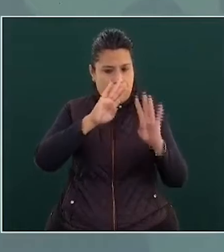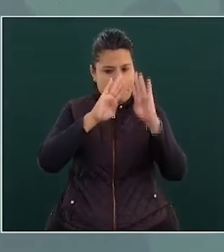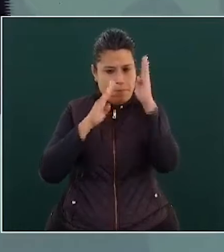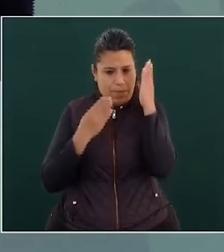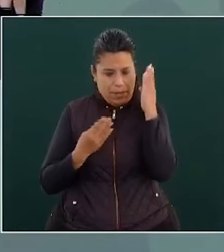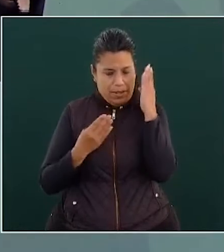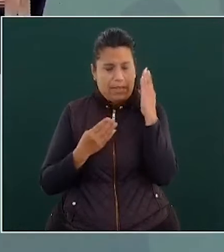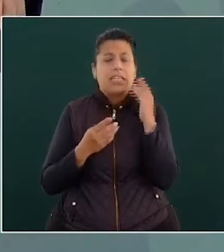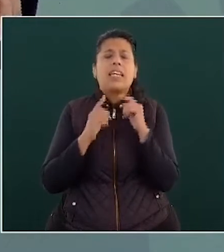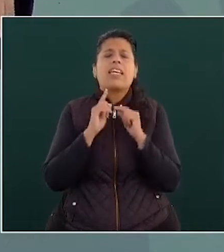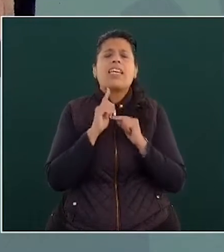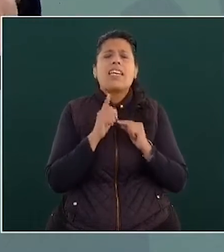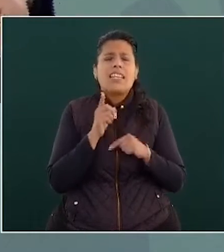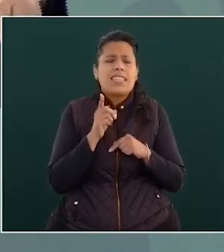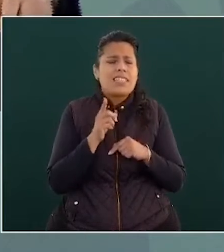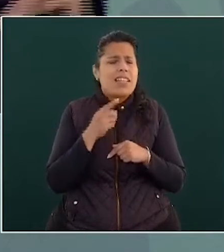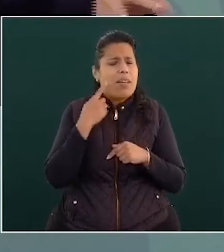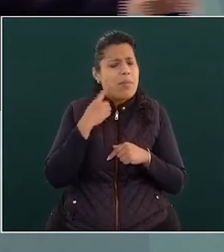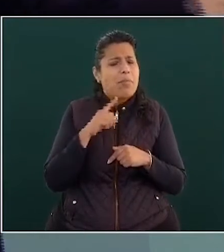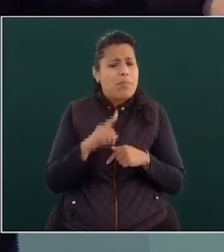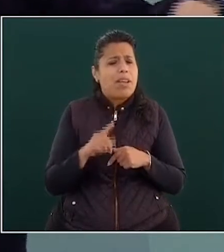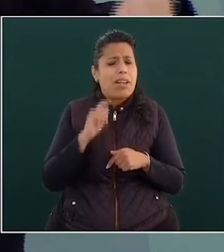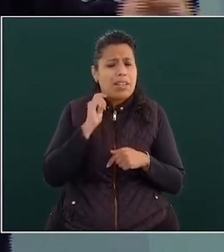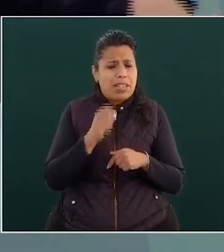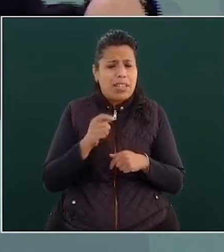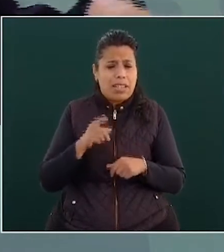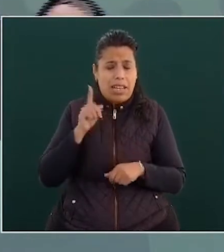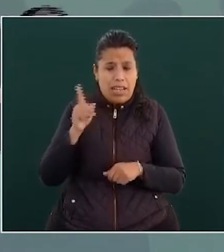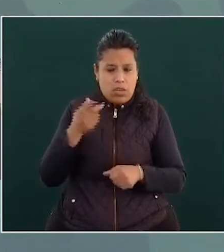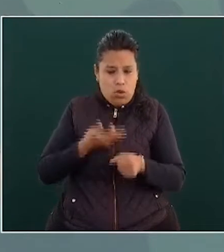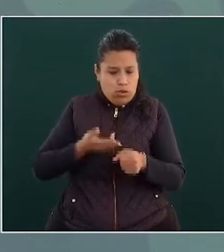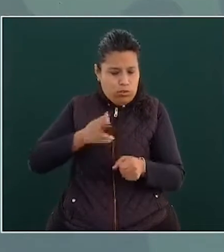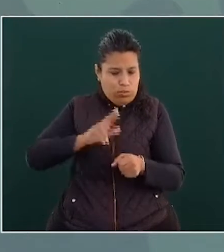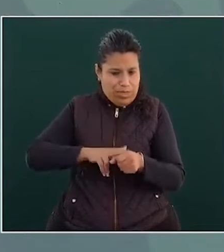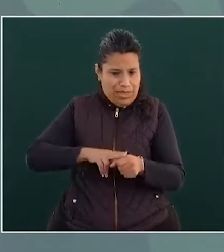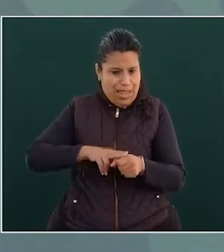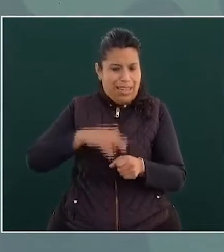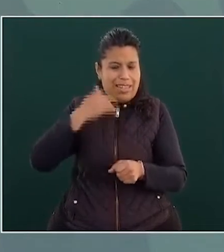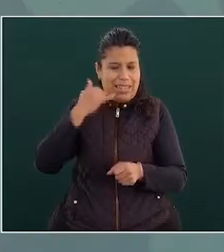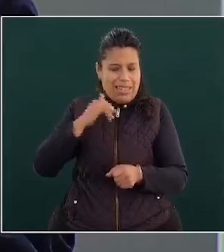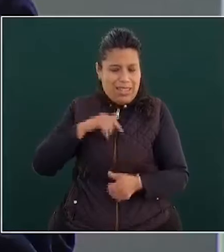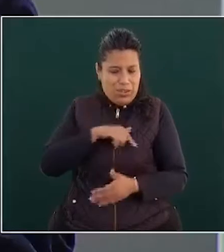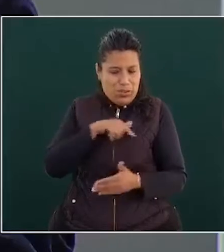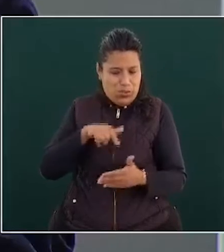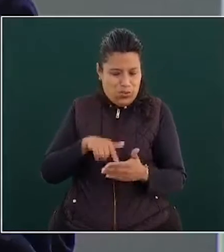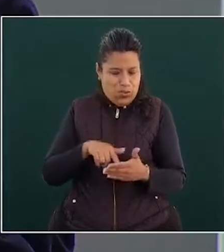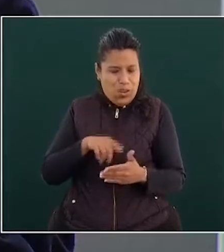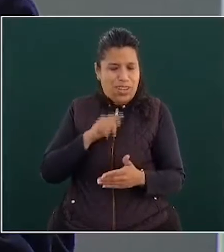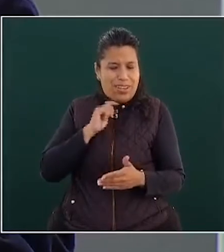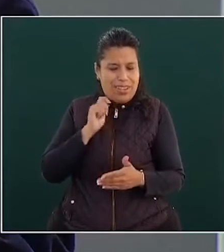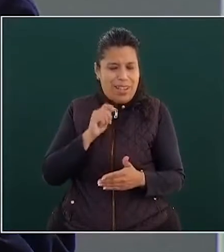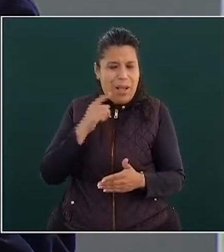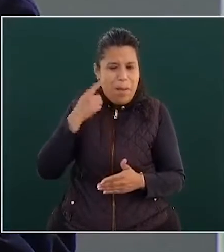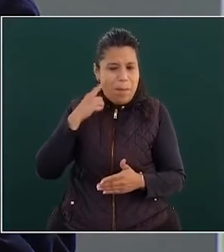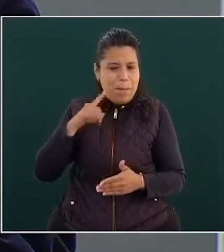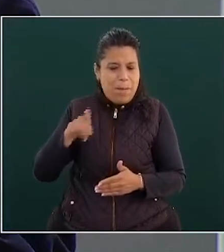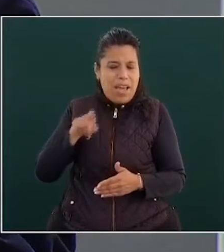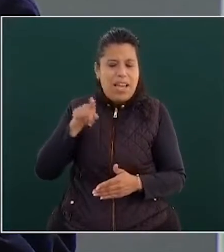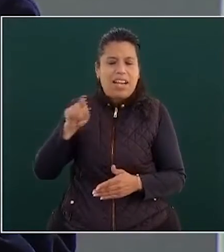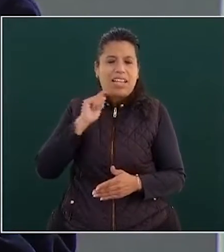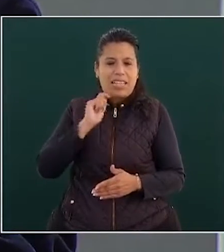El IMSS tiene sus clínicas y sus hospitales para derechohabientes,